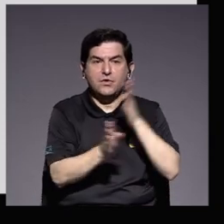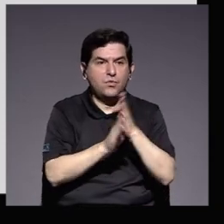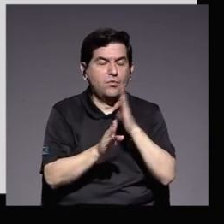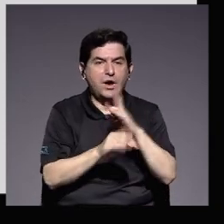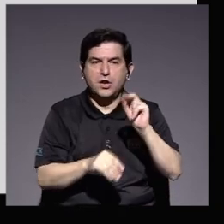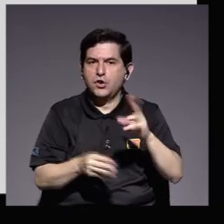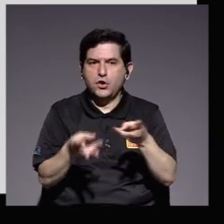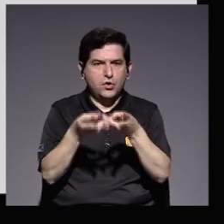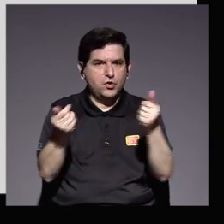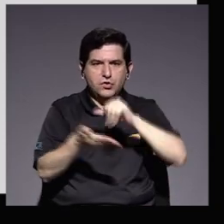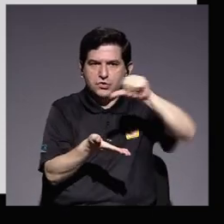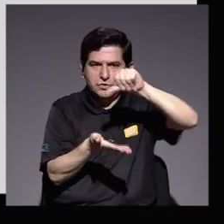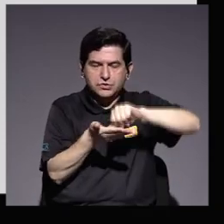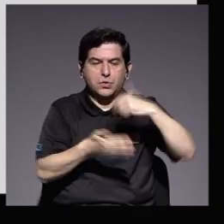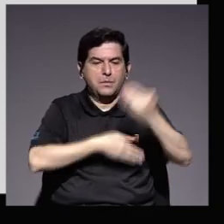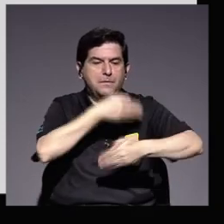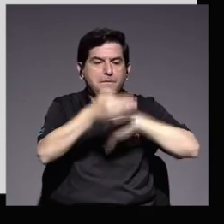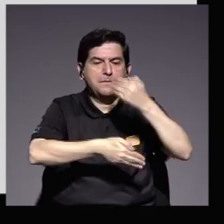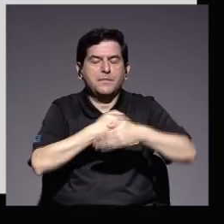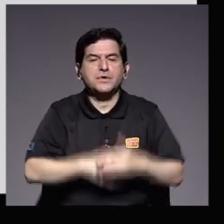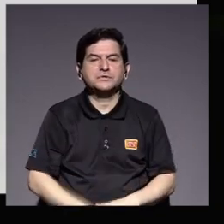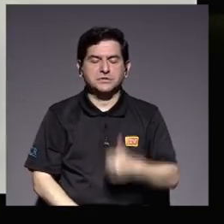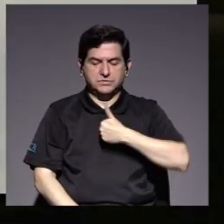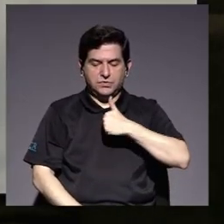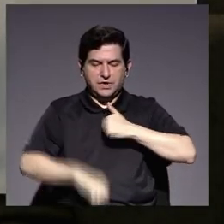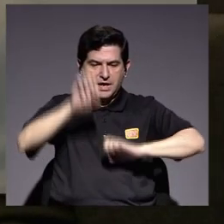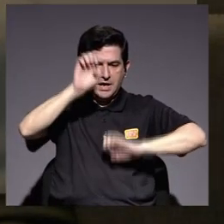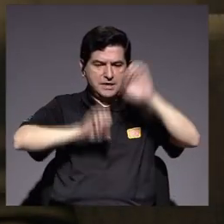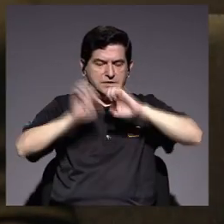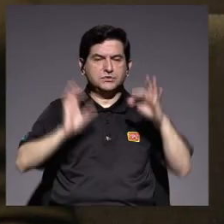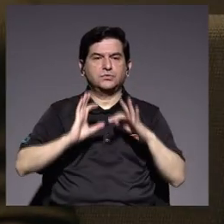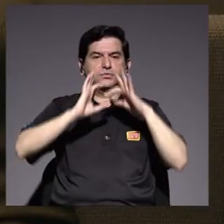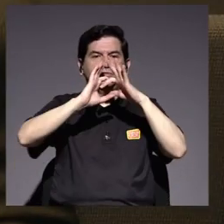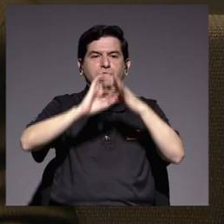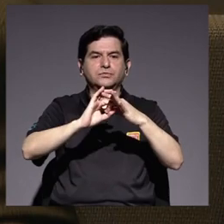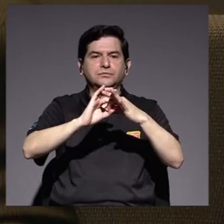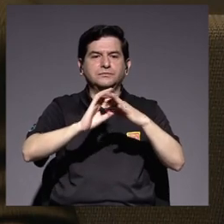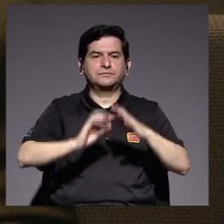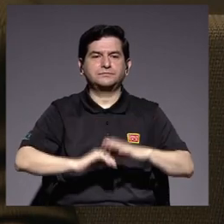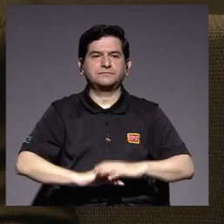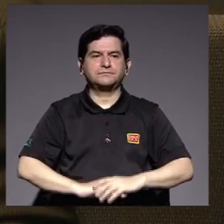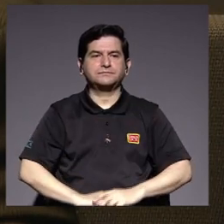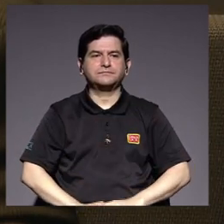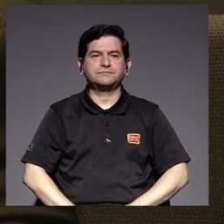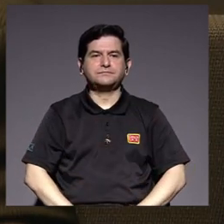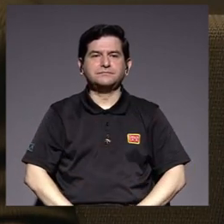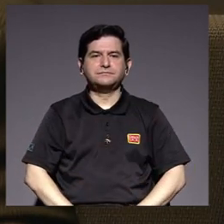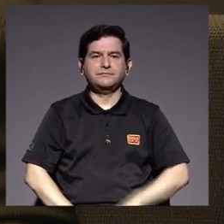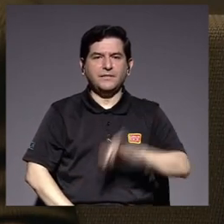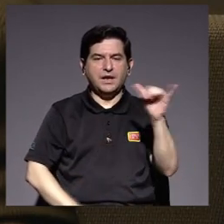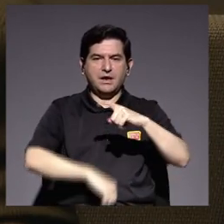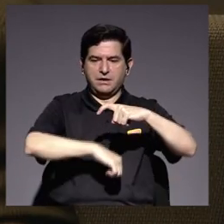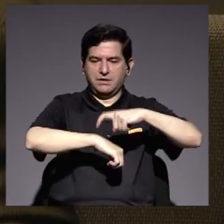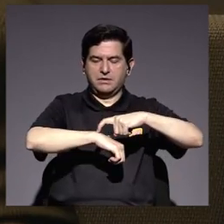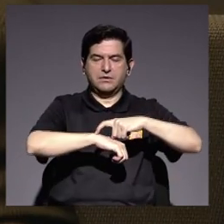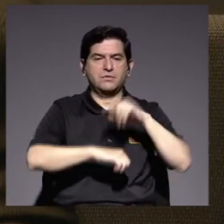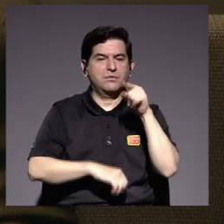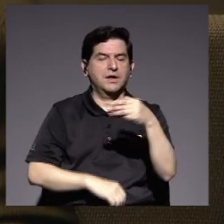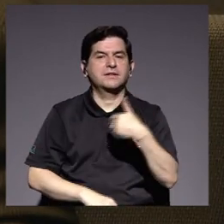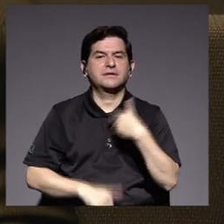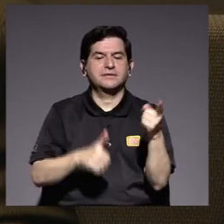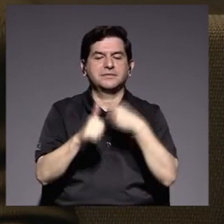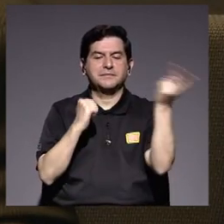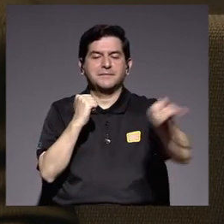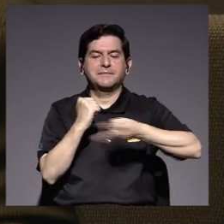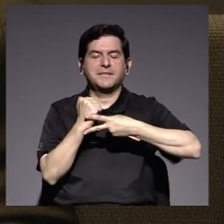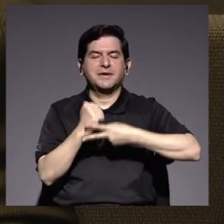desconcentrada que desarrolló su proceso de autoevaluación de manera conjunta. A la vez con ello se obtuvo por